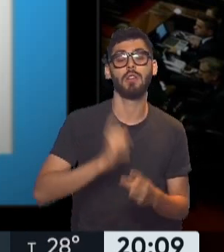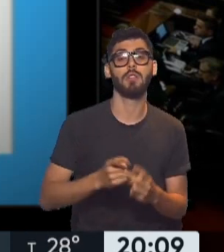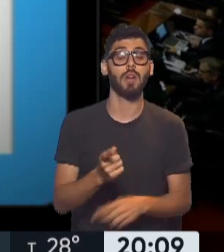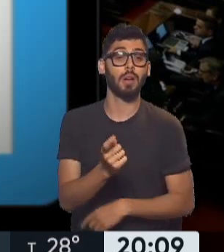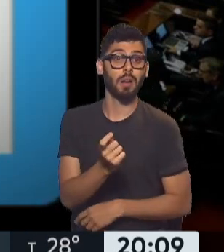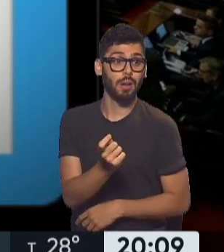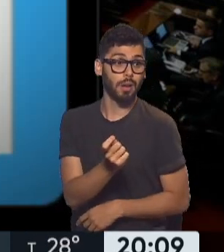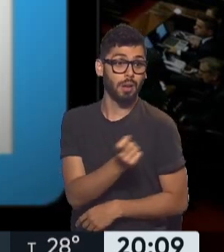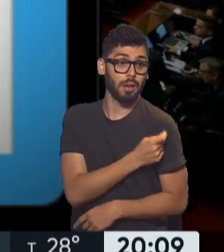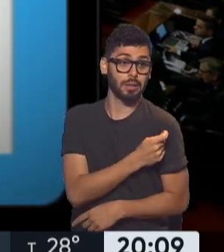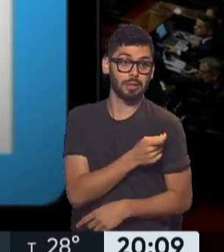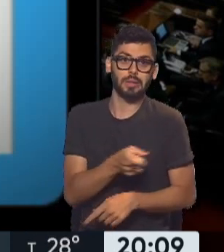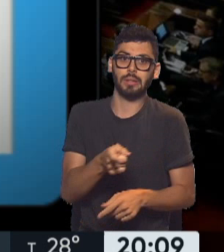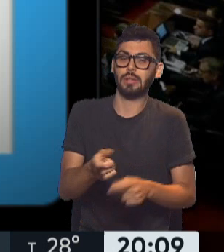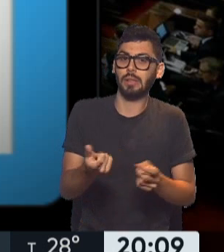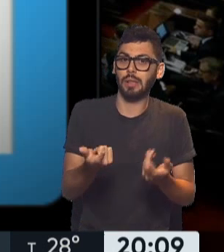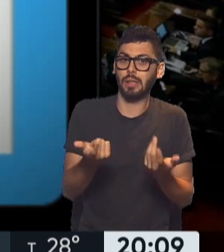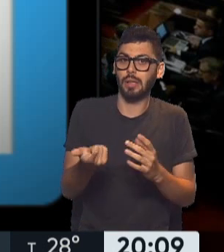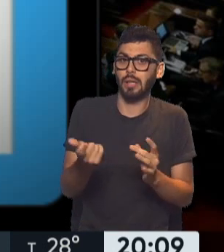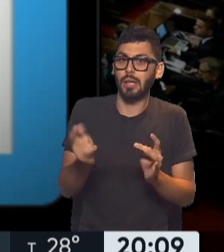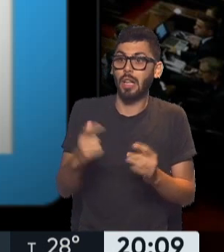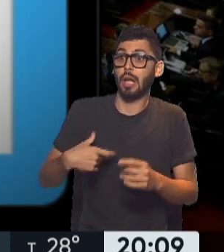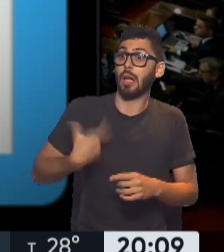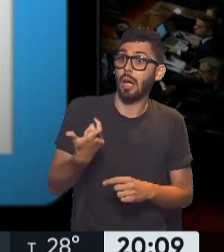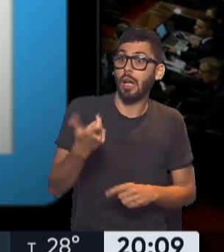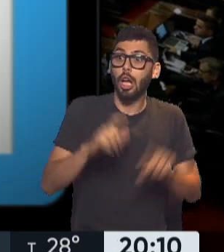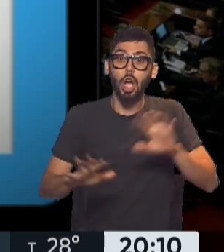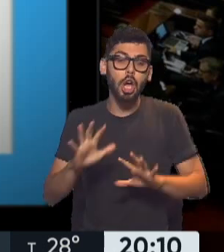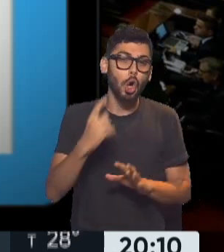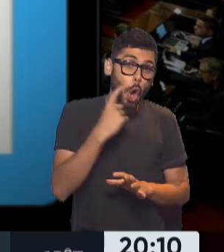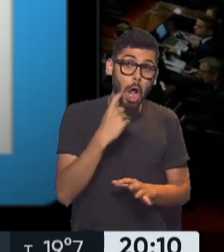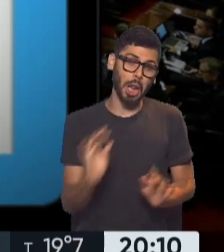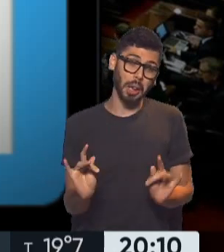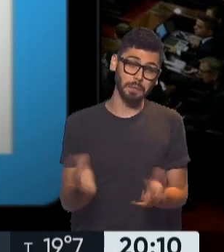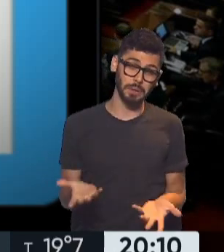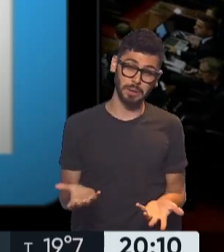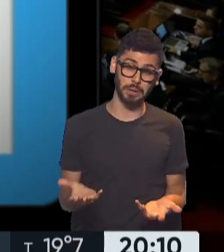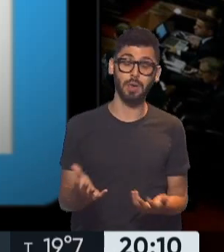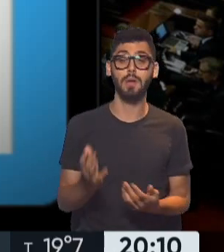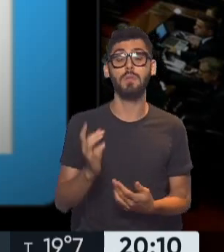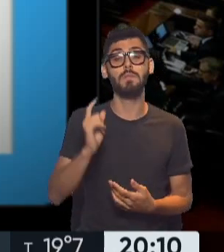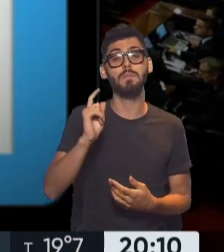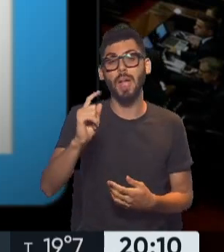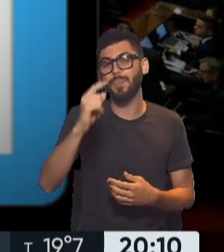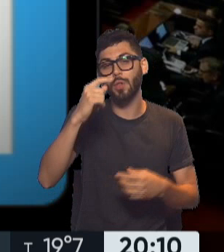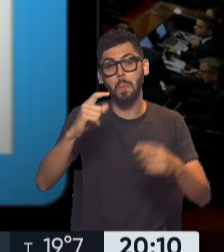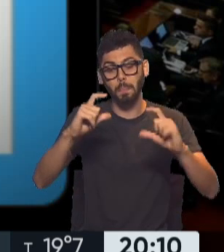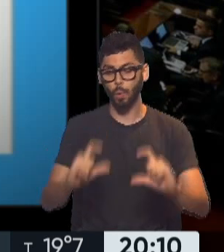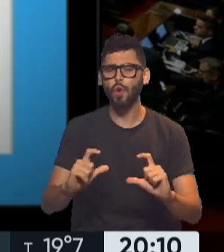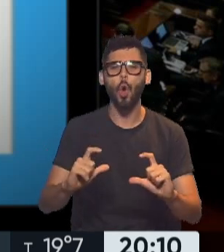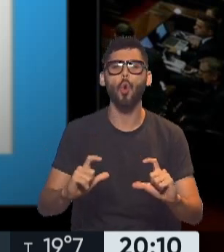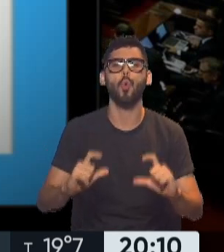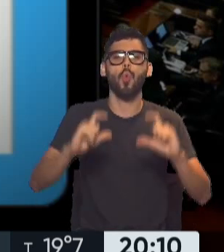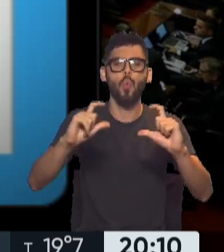dificultosa y hasta imposible implementación. Y me quedaría con el anteúltimo punto, ¿no?